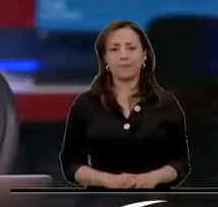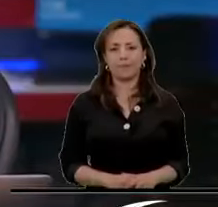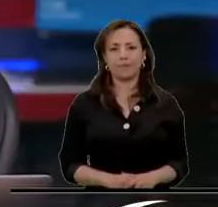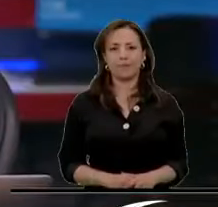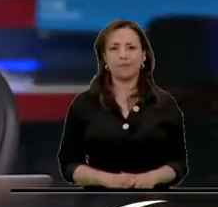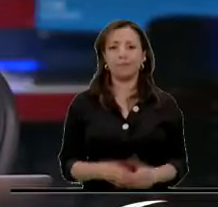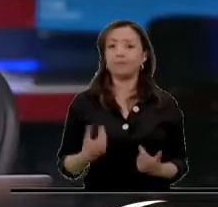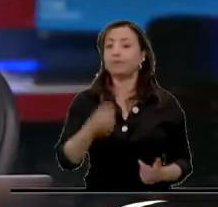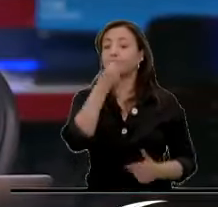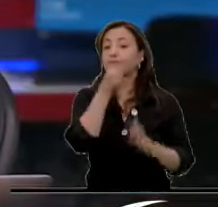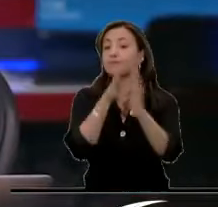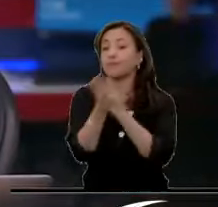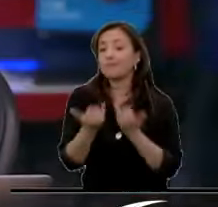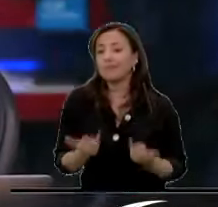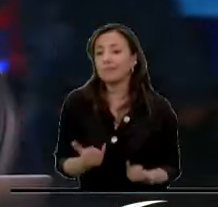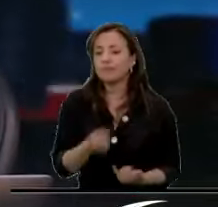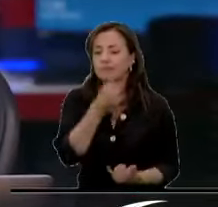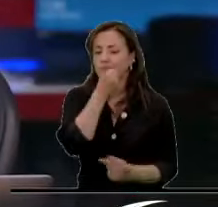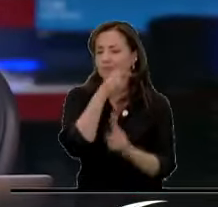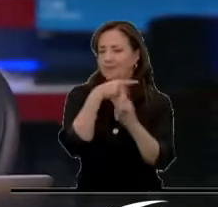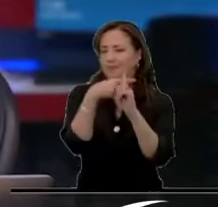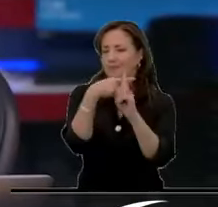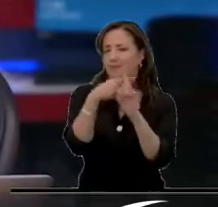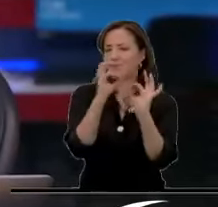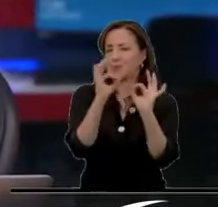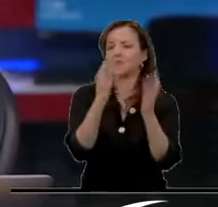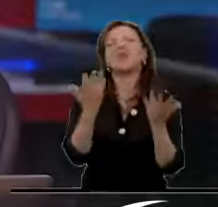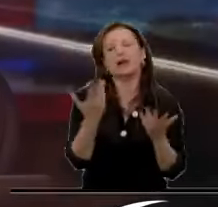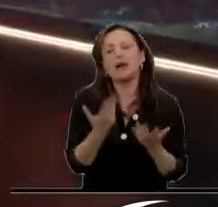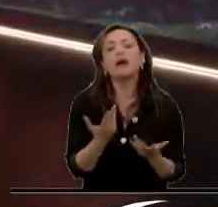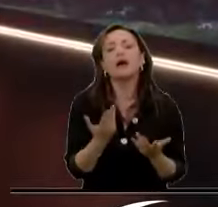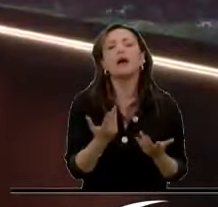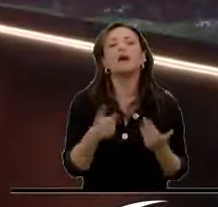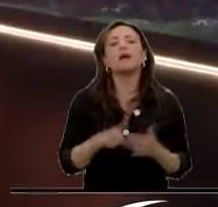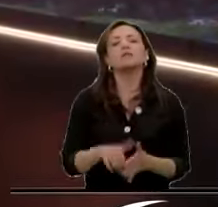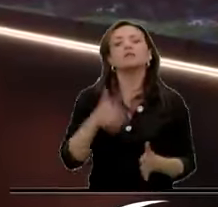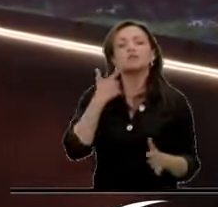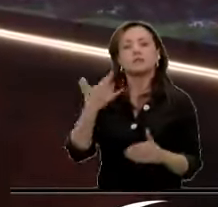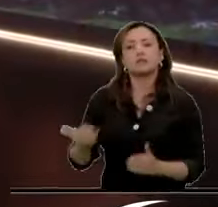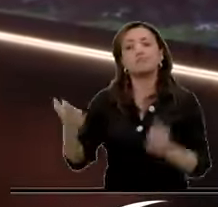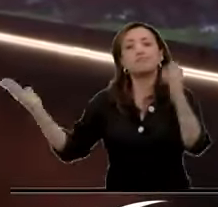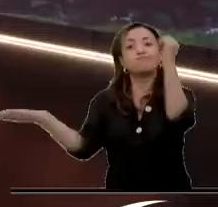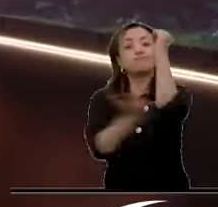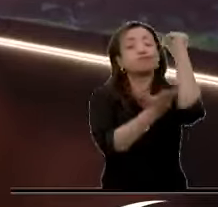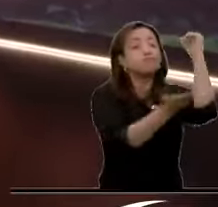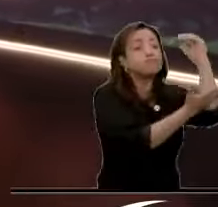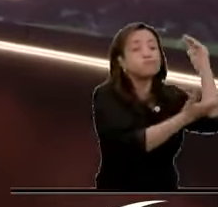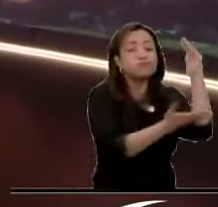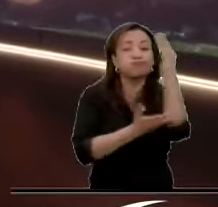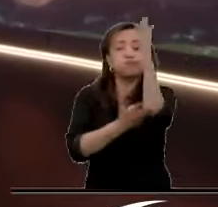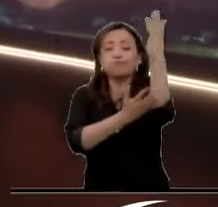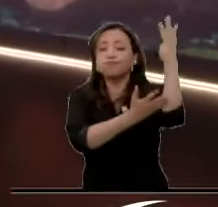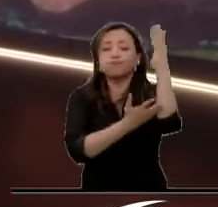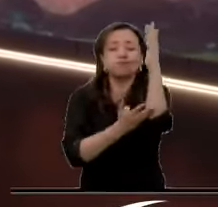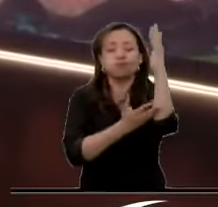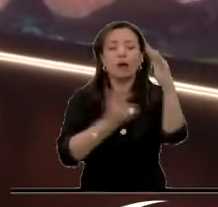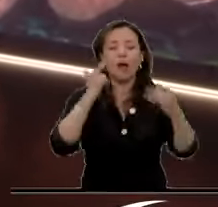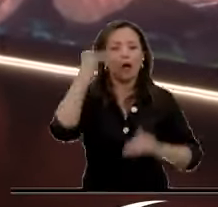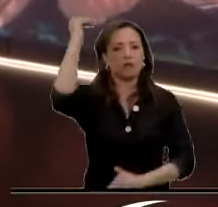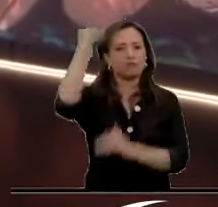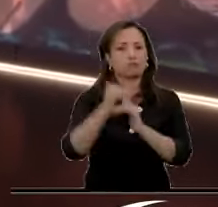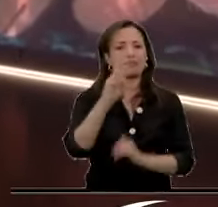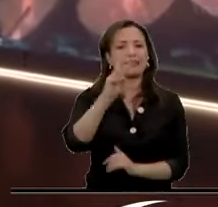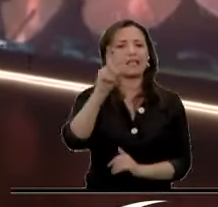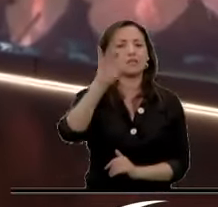A esta hora una buena noticia, se redujo la deforestación en 36%, la cifra más baja en los últimos